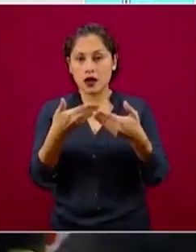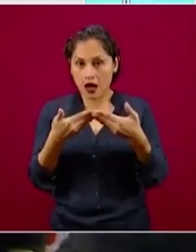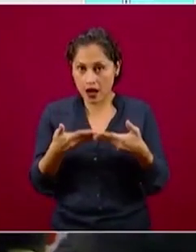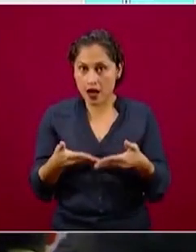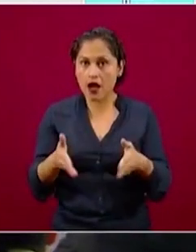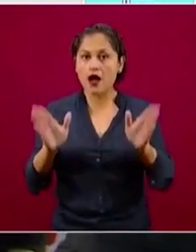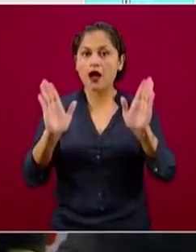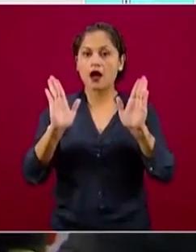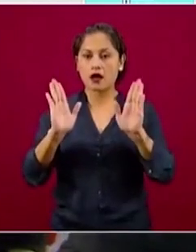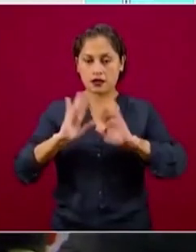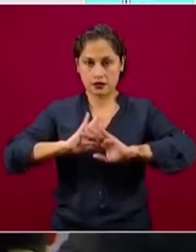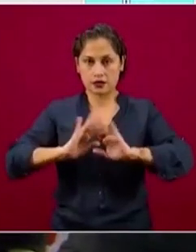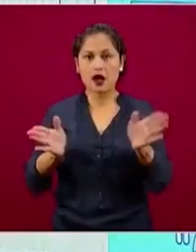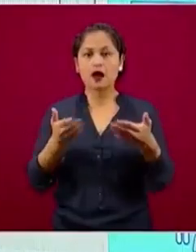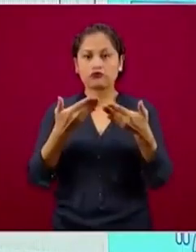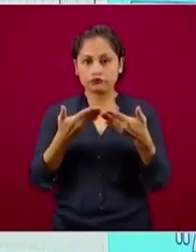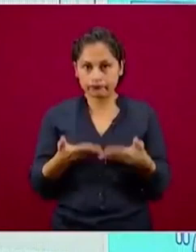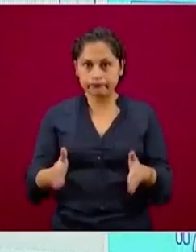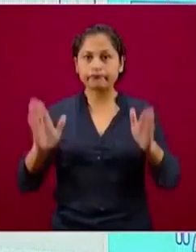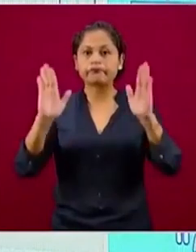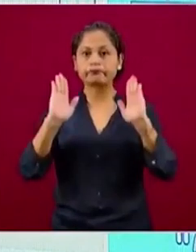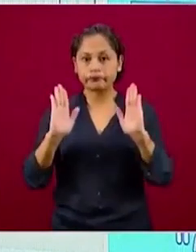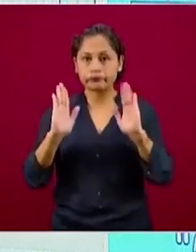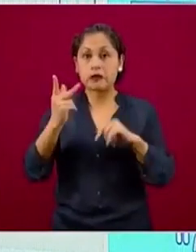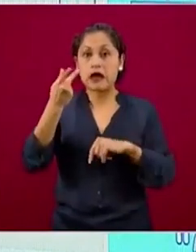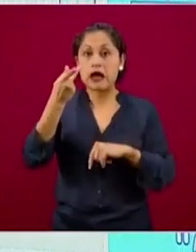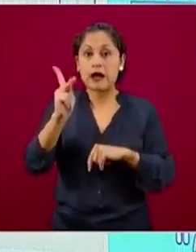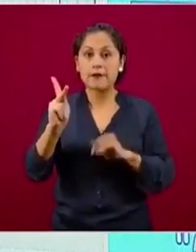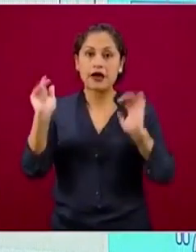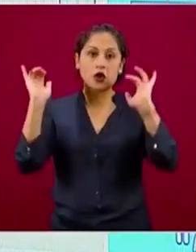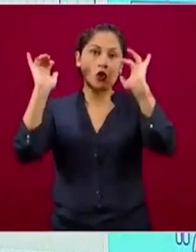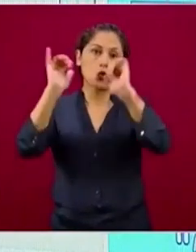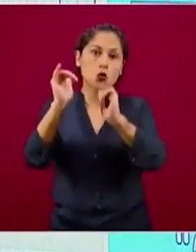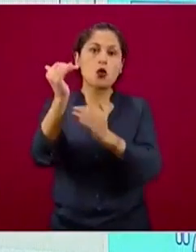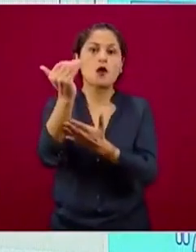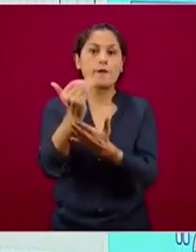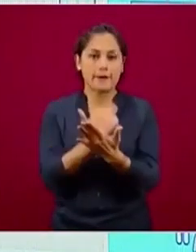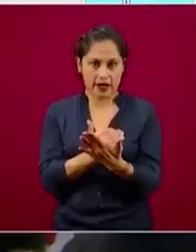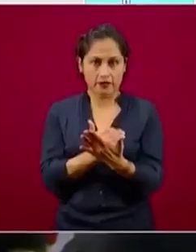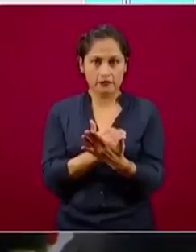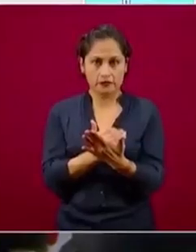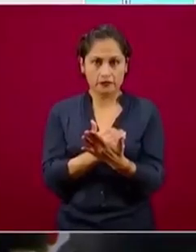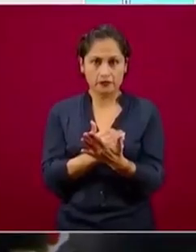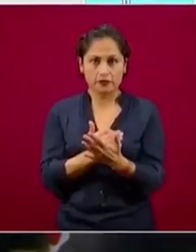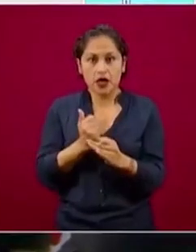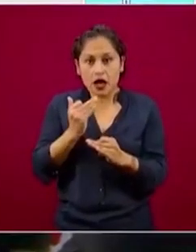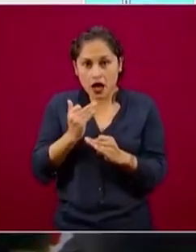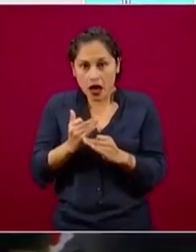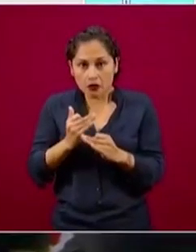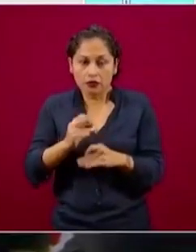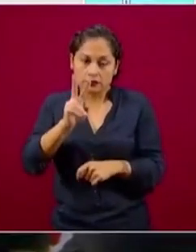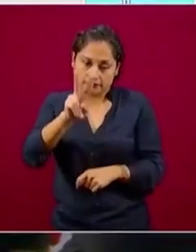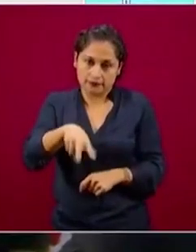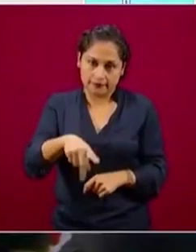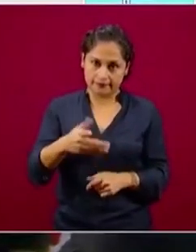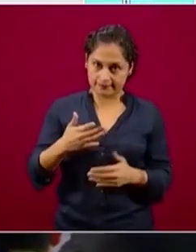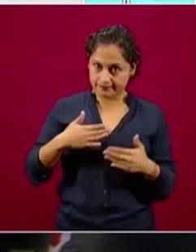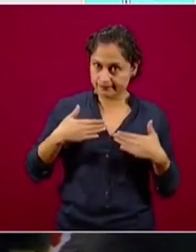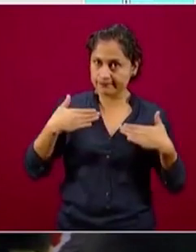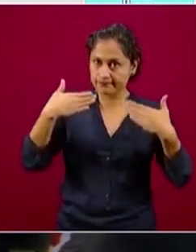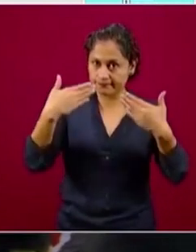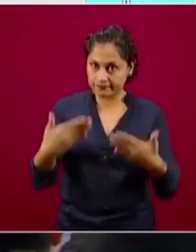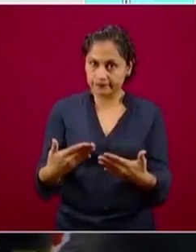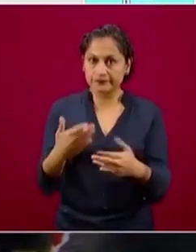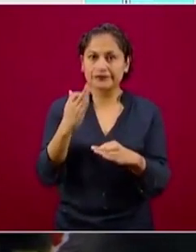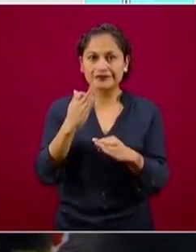disposición pública los espacios abiertos con un aforo reducido y estamos trabajando, con toda sinceridad les digo, es muy complejo